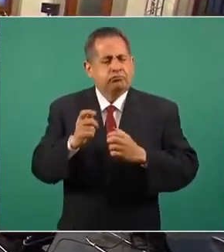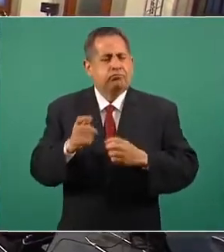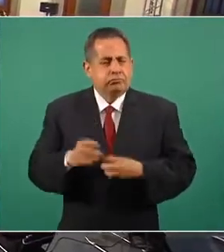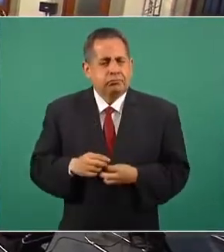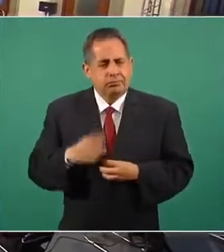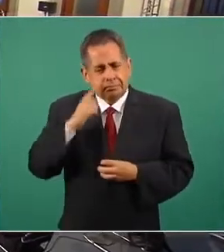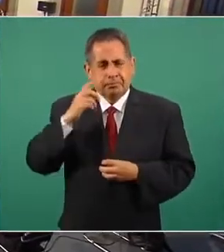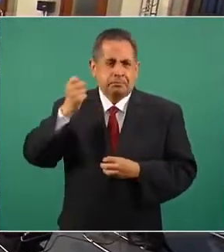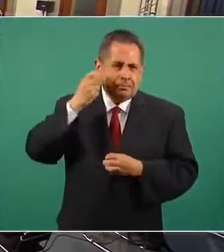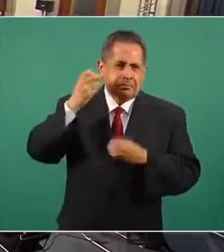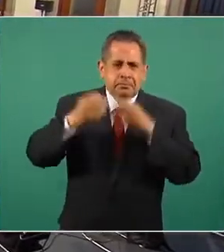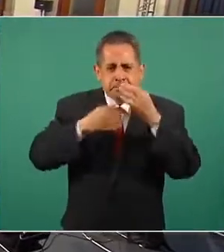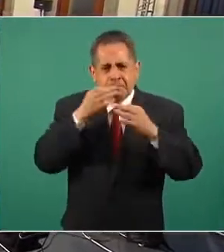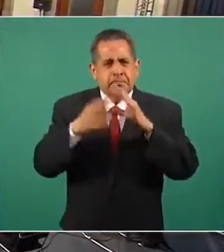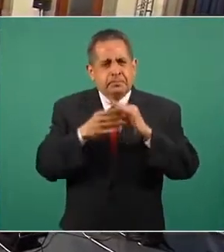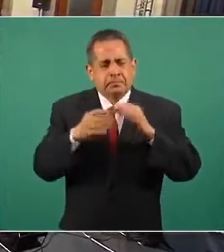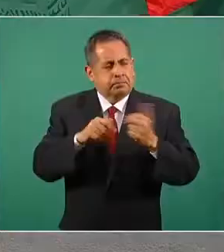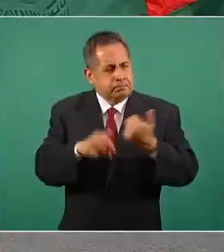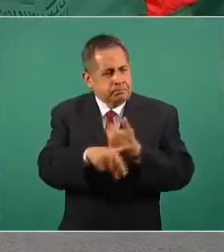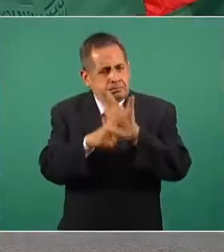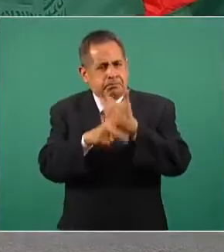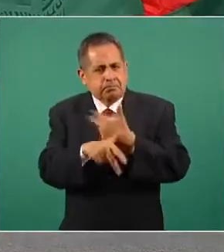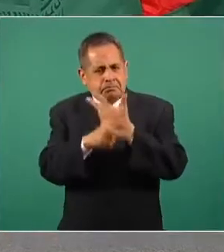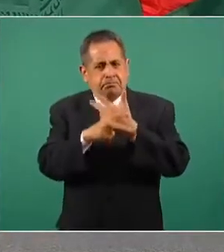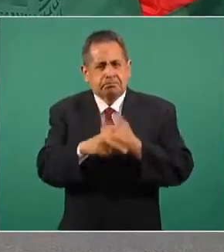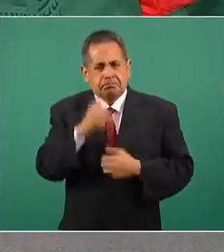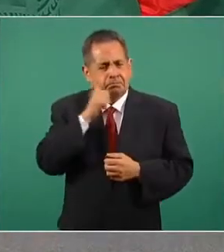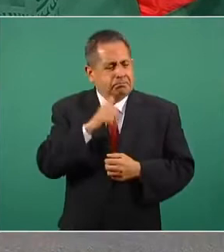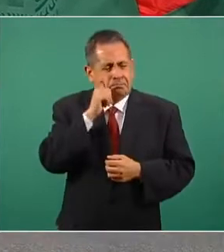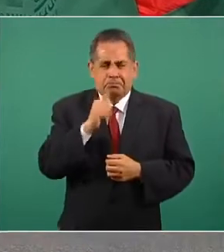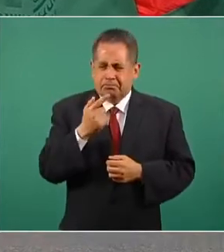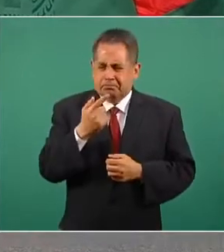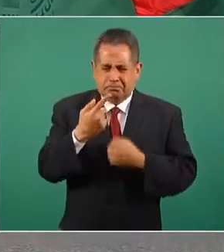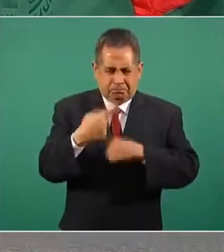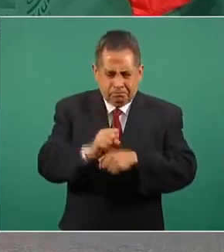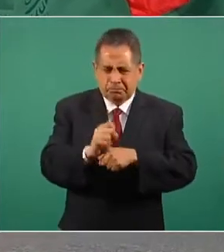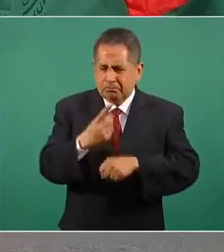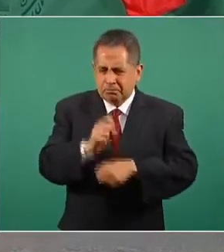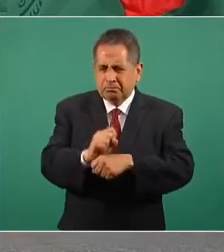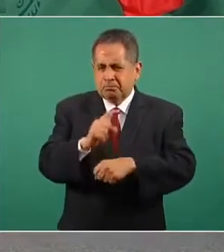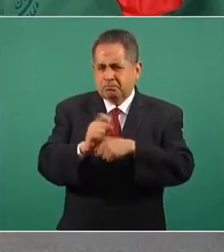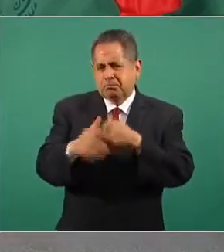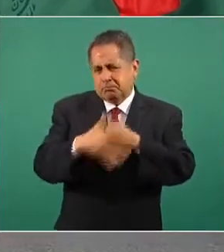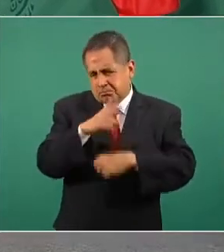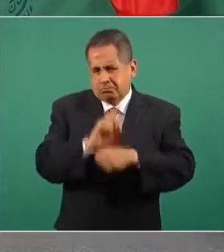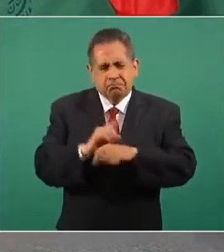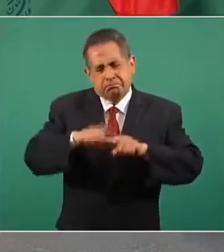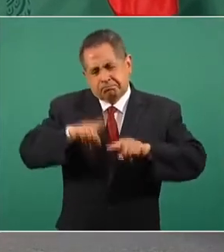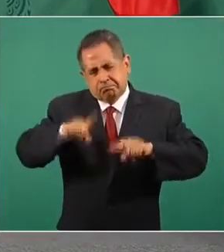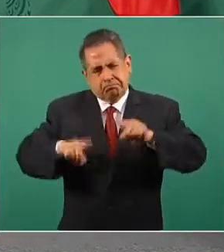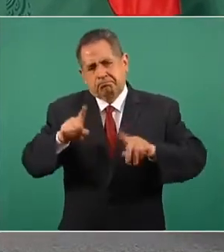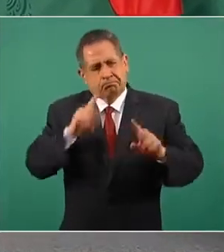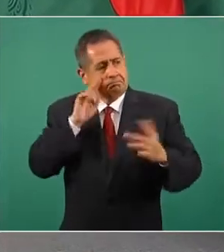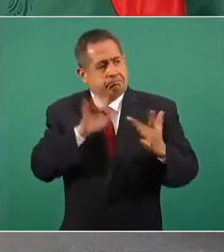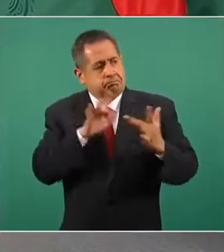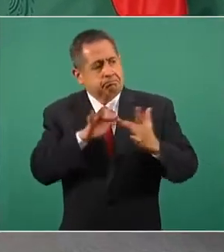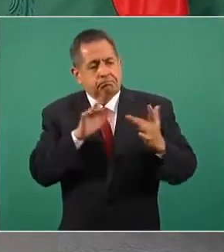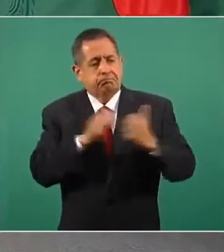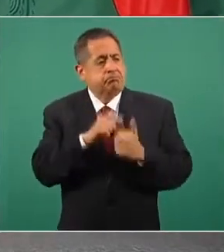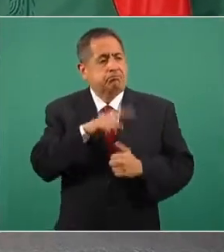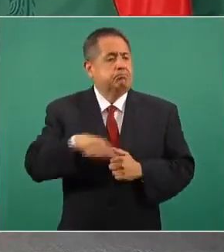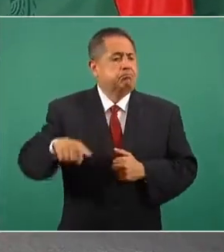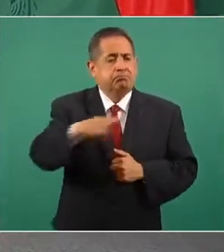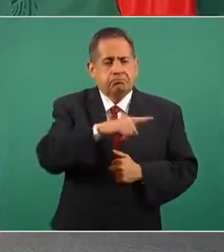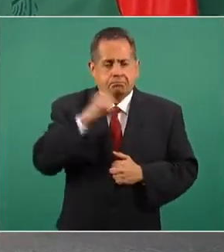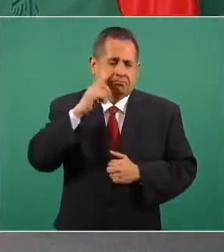o videoconferencias prácticamente o cada 15 días o cada semana, dependiendo de la necesidad que se tenga para tener estas